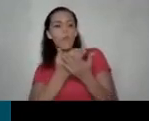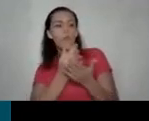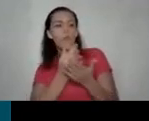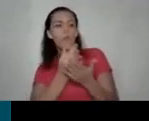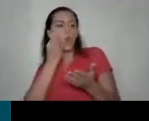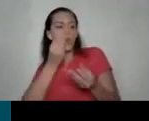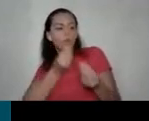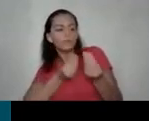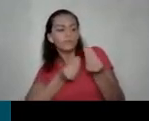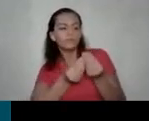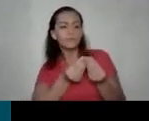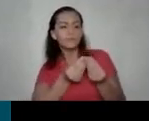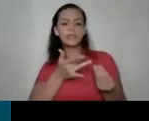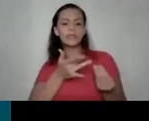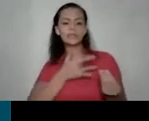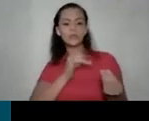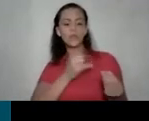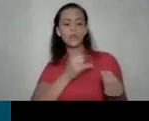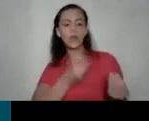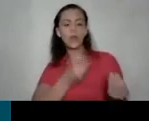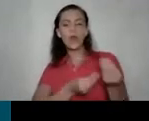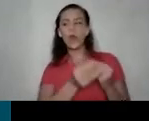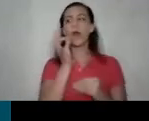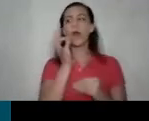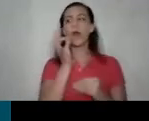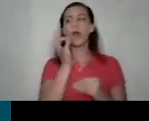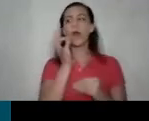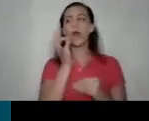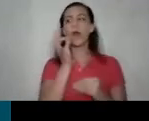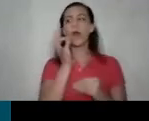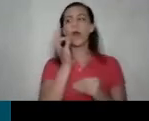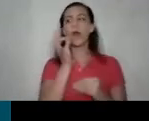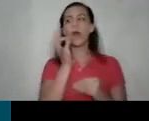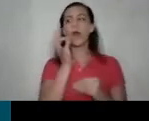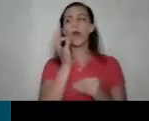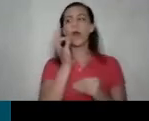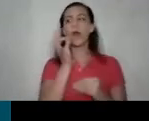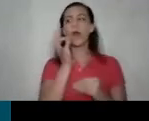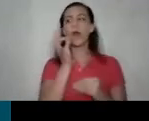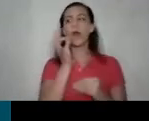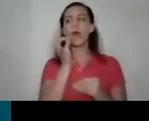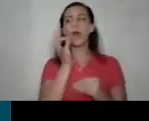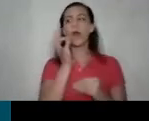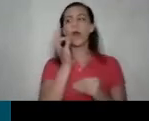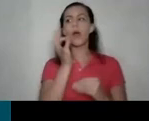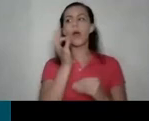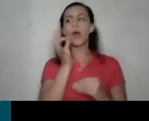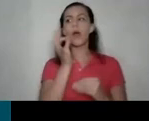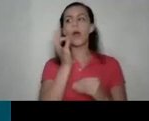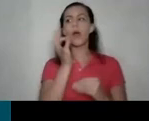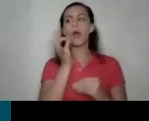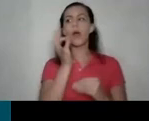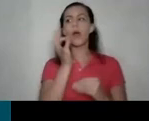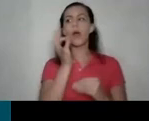en talleres para mujeres yo les he preguntado cuántas de ustedes alguna vez antes de salir a su casa se ven al espejo y se